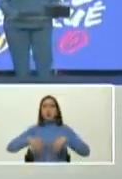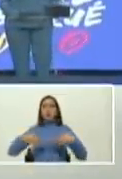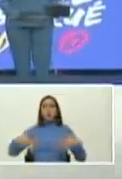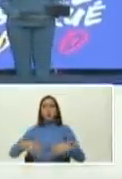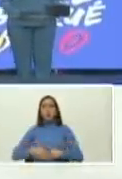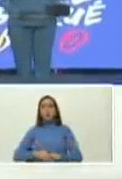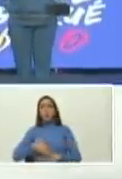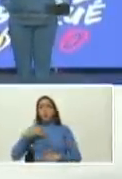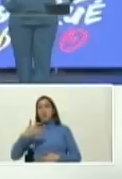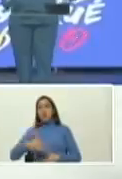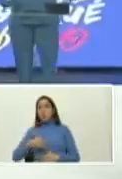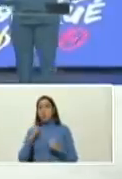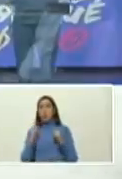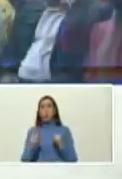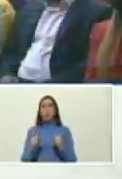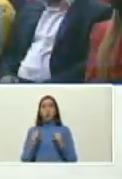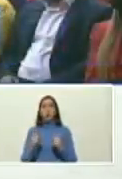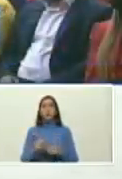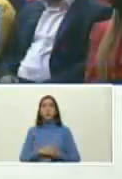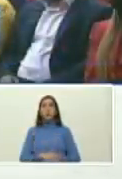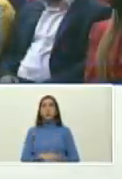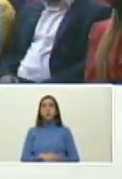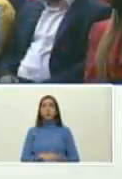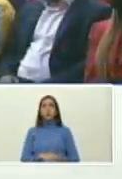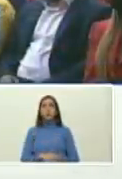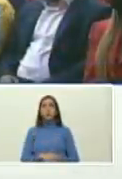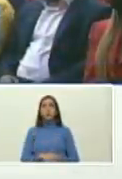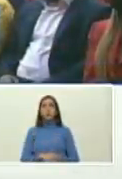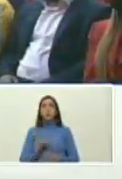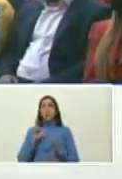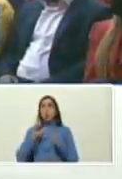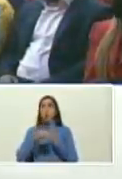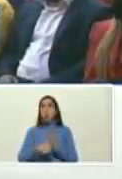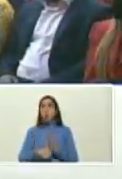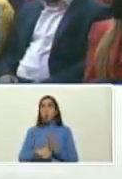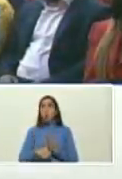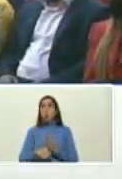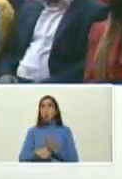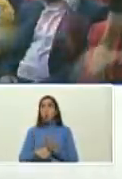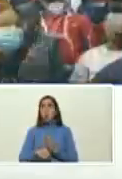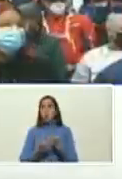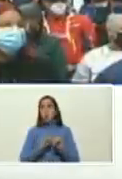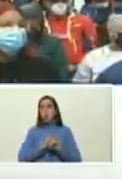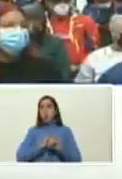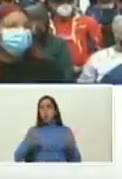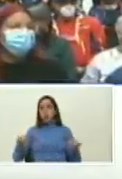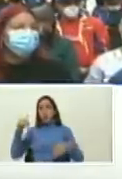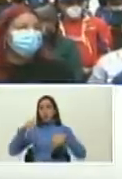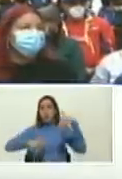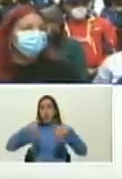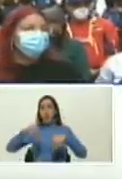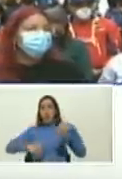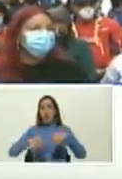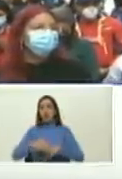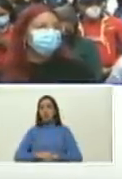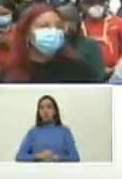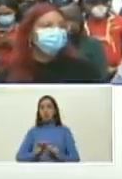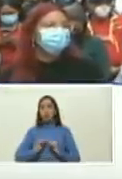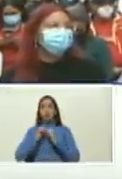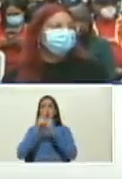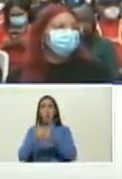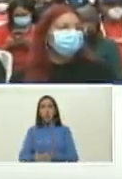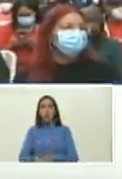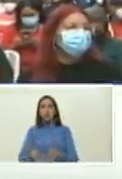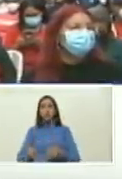máxima potencia y después cuando se cierran los centros electorales comienzan a llegar